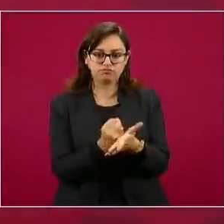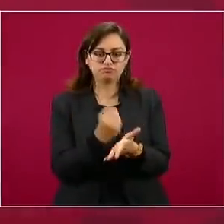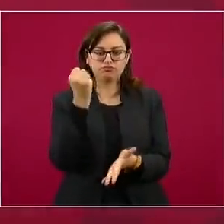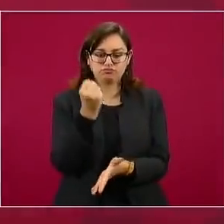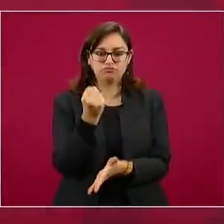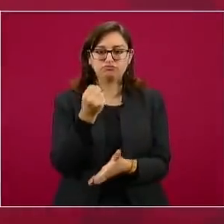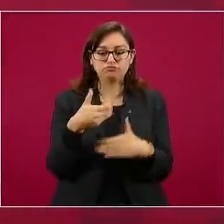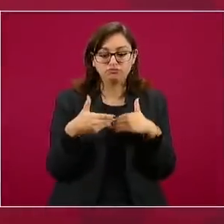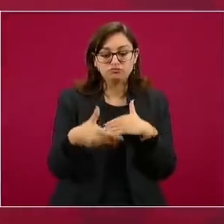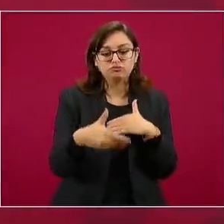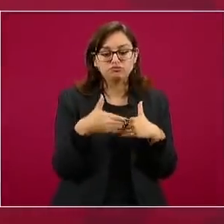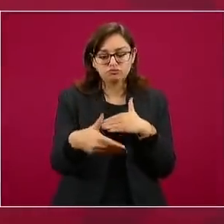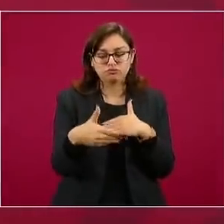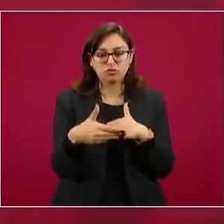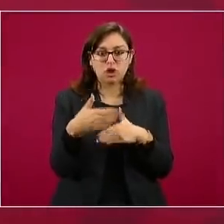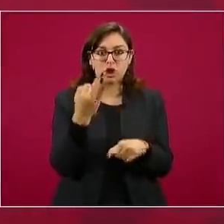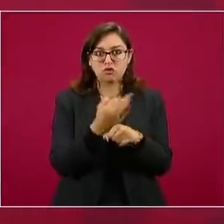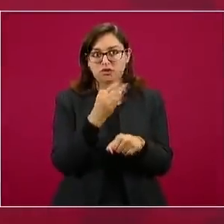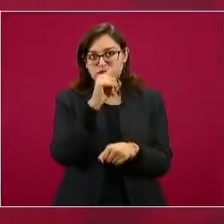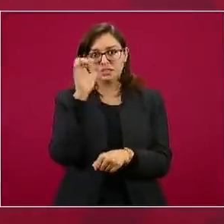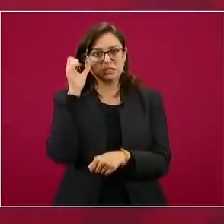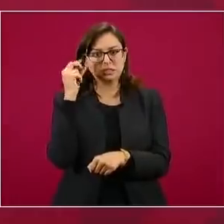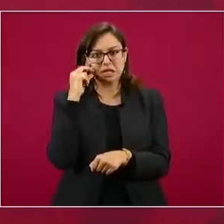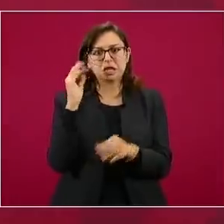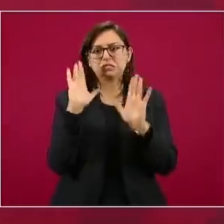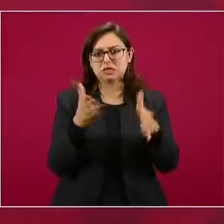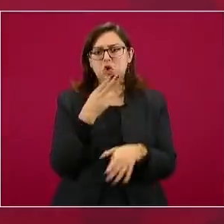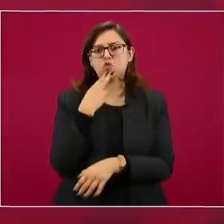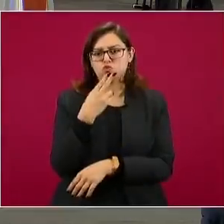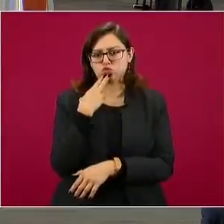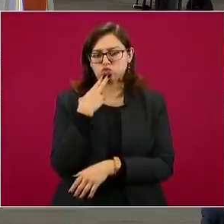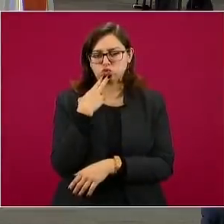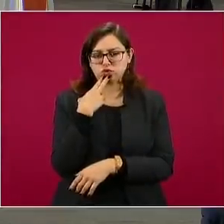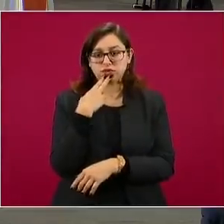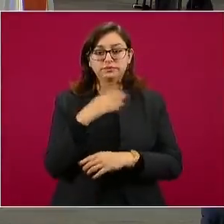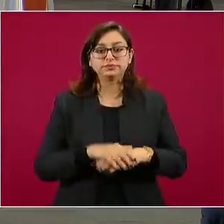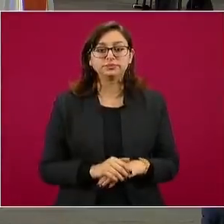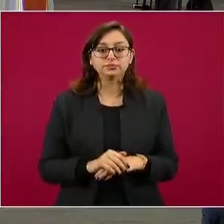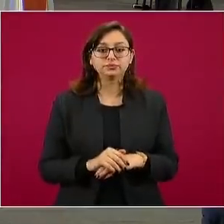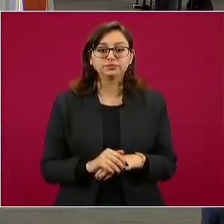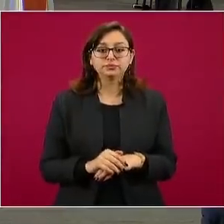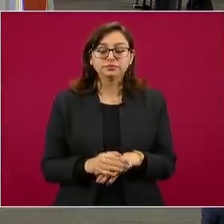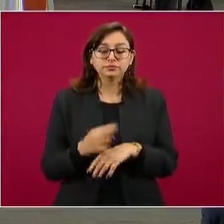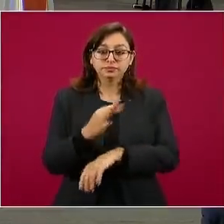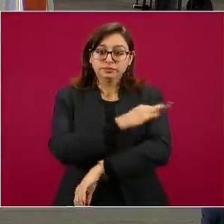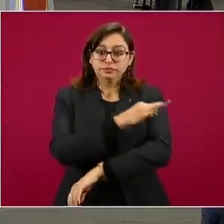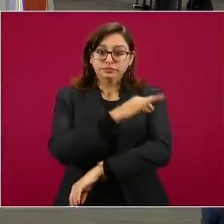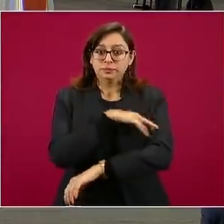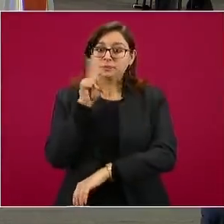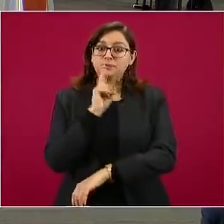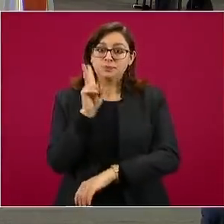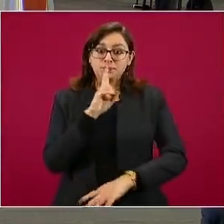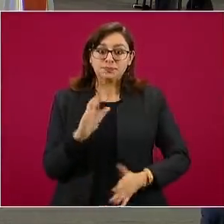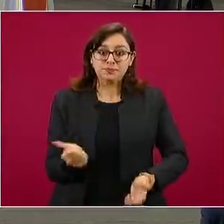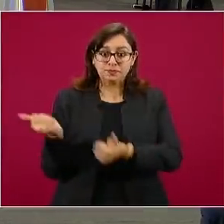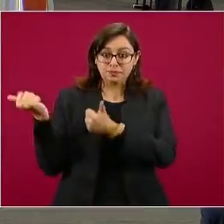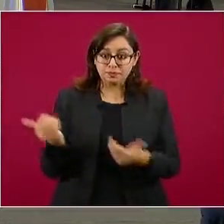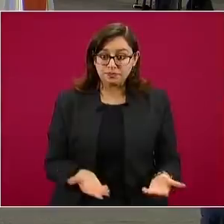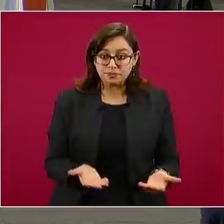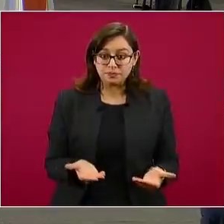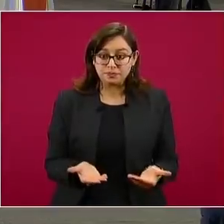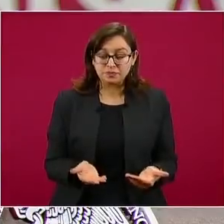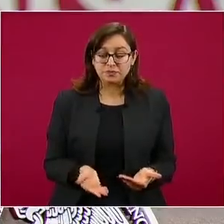de emergencia en China. La llegada de este ensayo clínico finalmente es una muestra de,